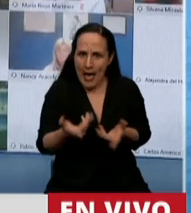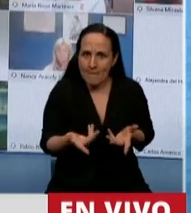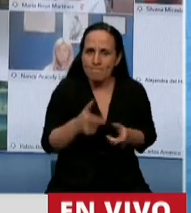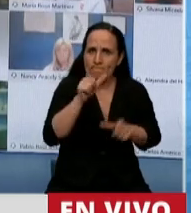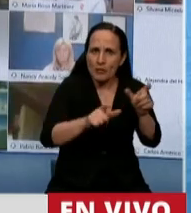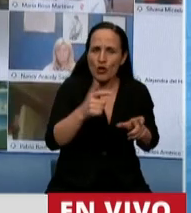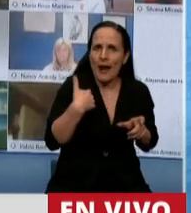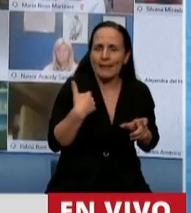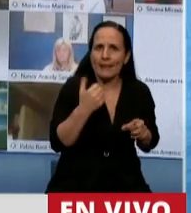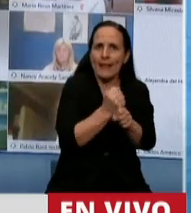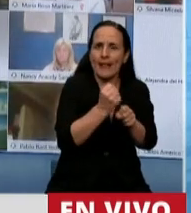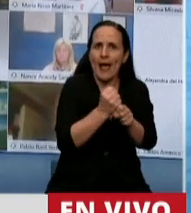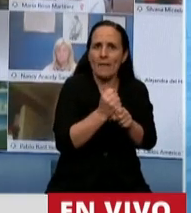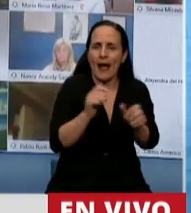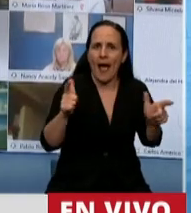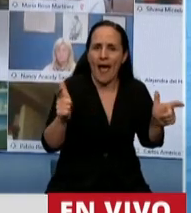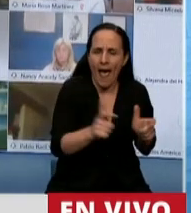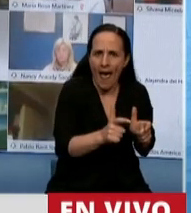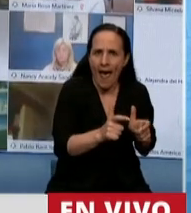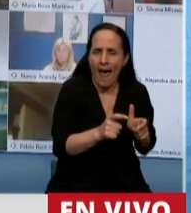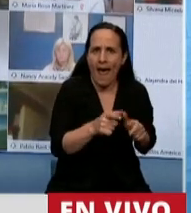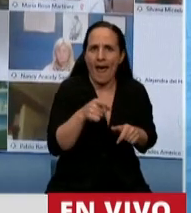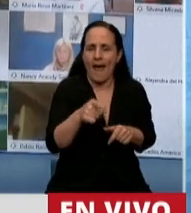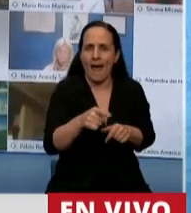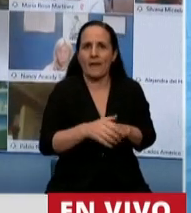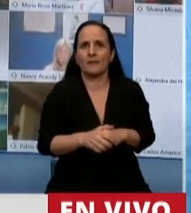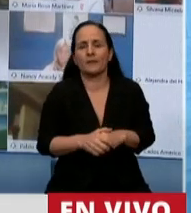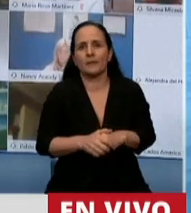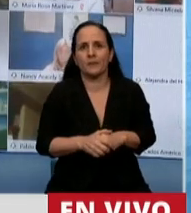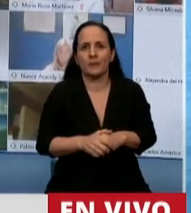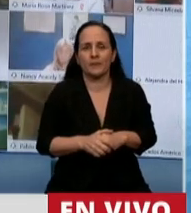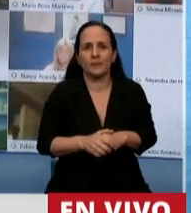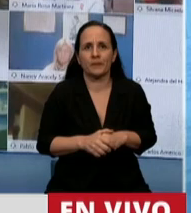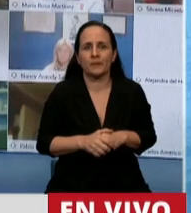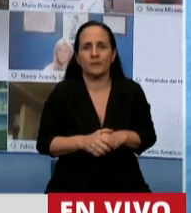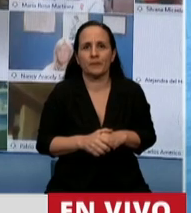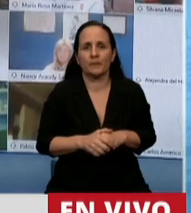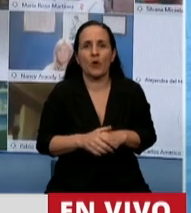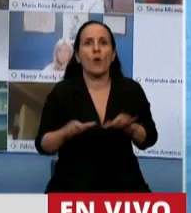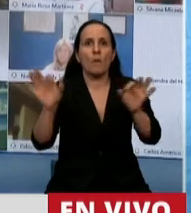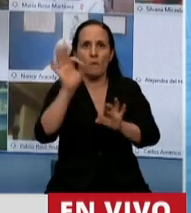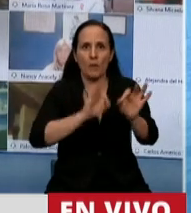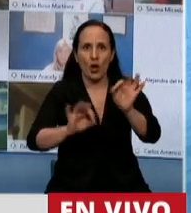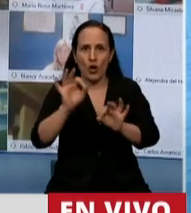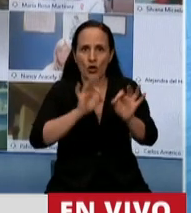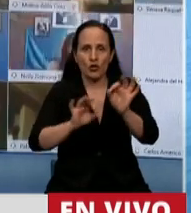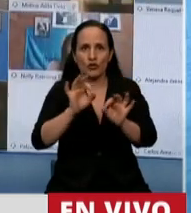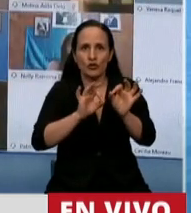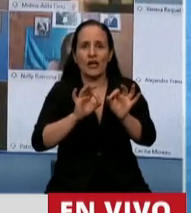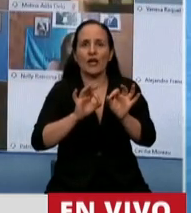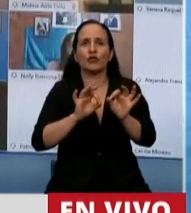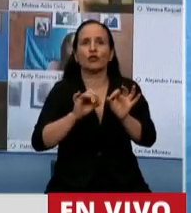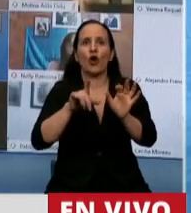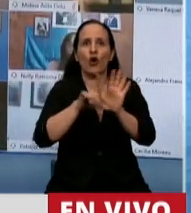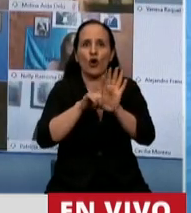desigualdad, menores oportunidades para el conjunto de nuestros compatriotas. El proyecto que estamos tratando